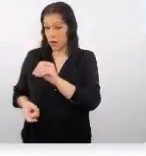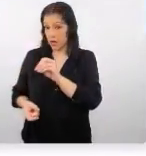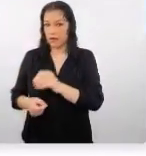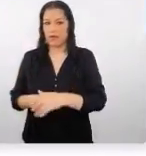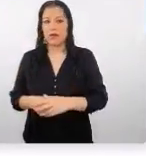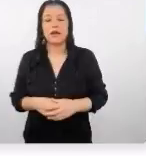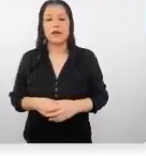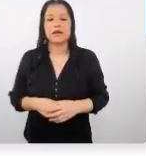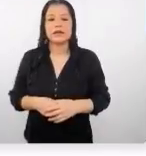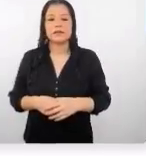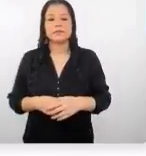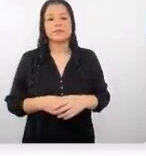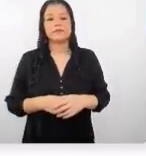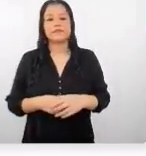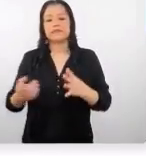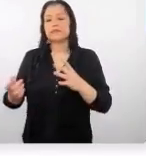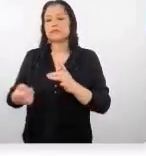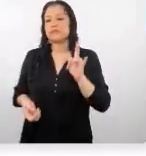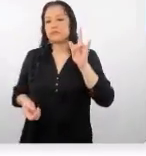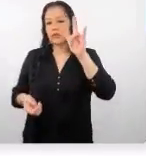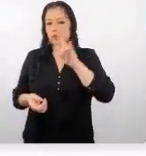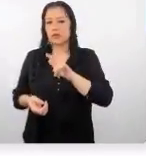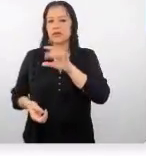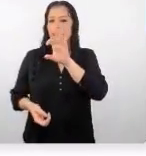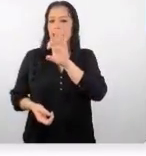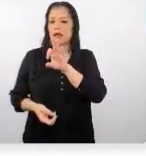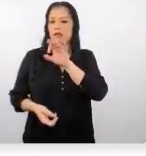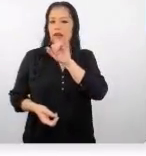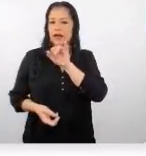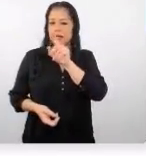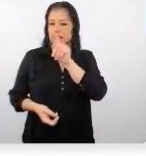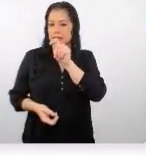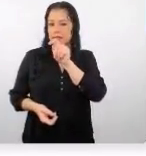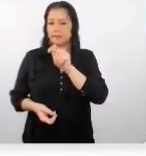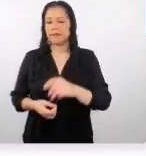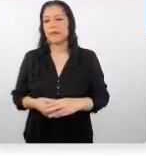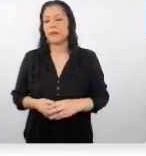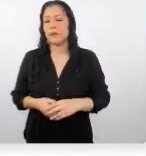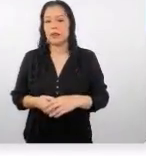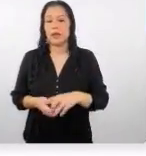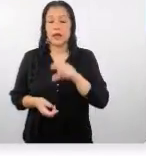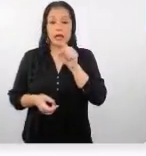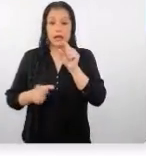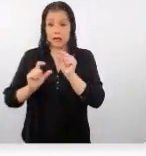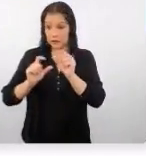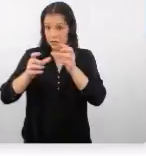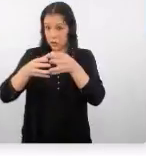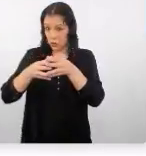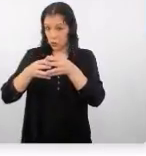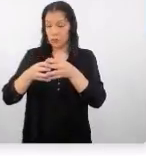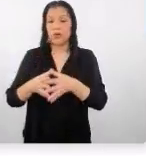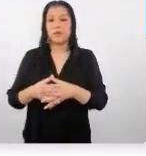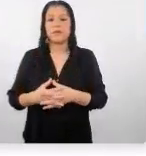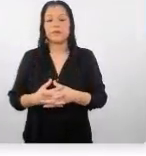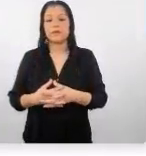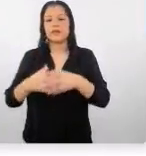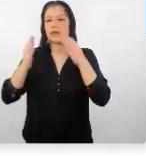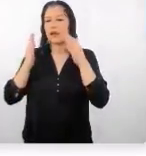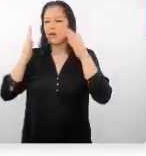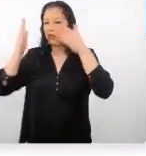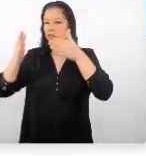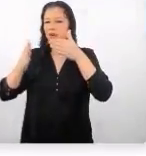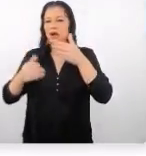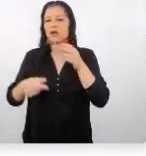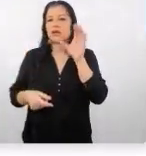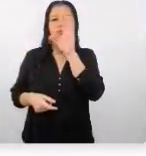modalidad de viaje FIT este grupo de agentes de viajes están orientados a